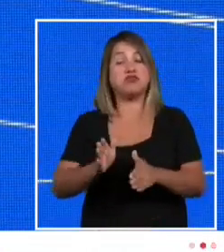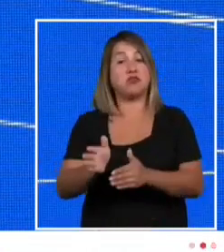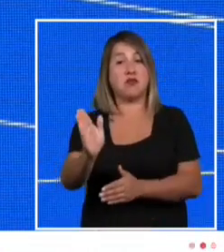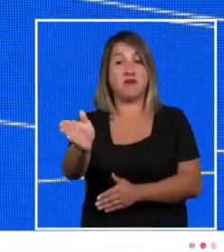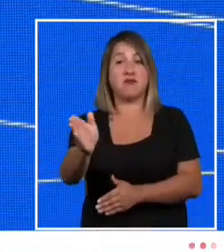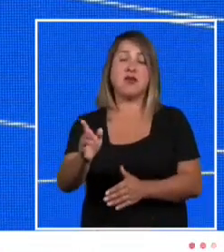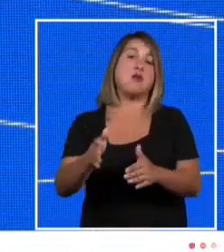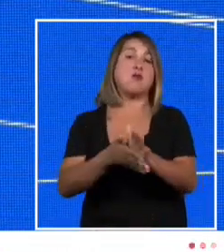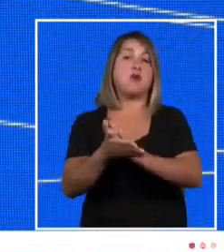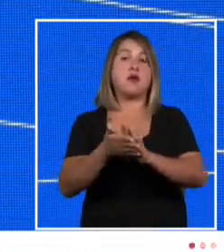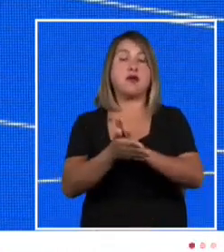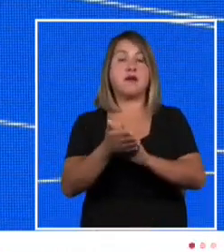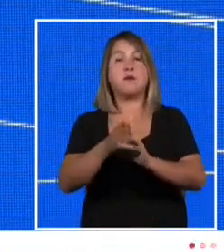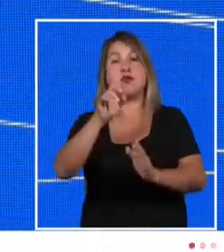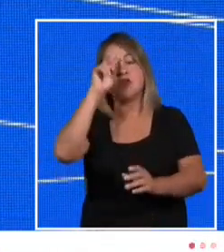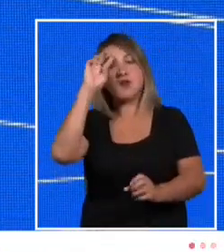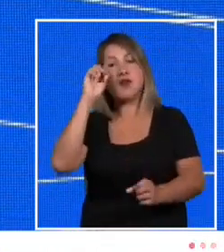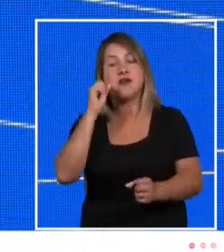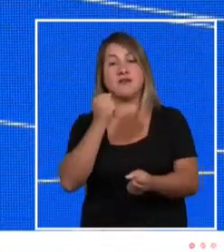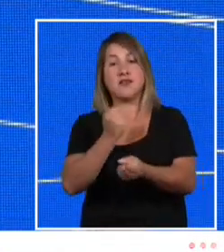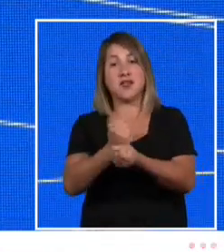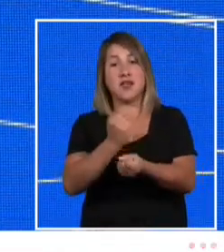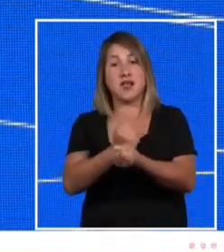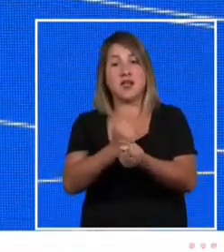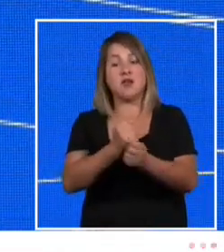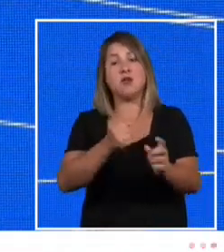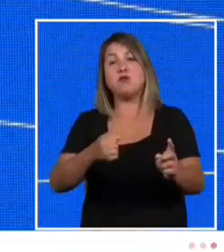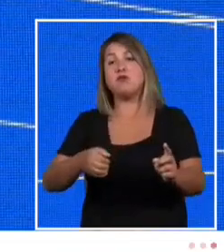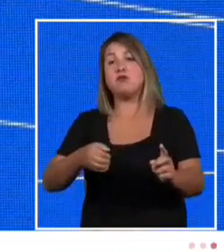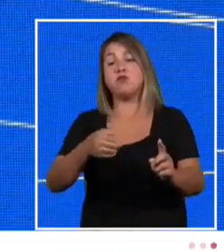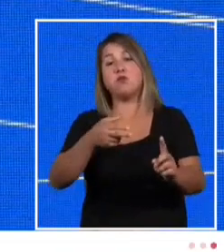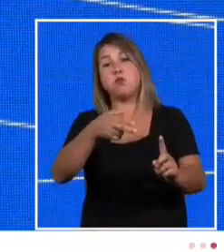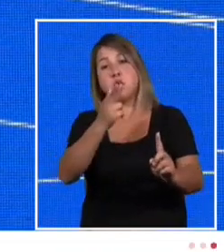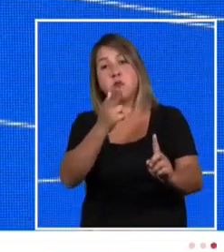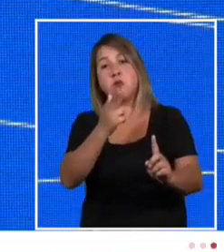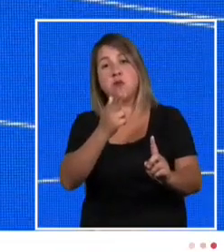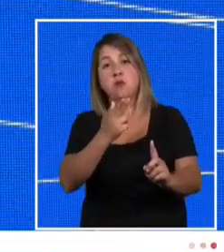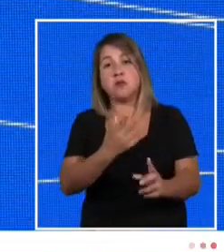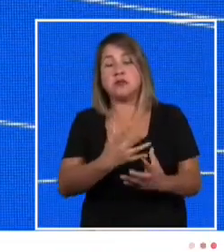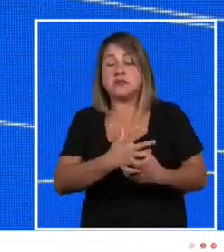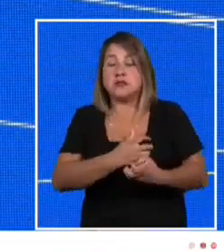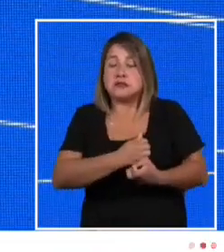ataques hacia carabineros en los últimos meses que nos han conmovido hasta la médula.